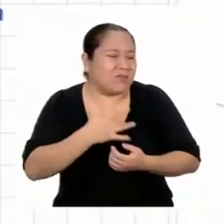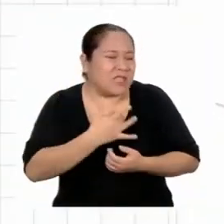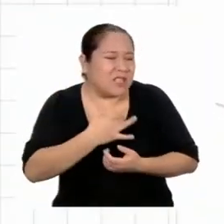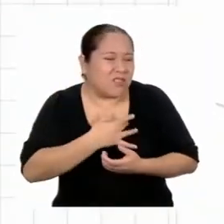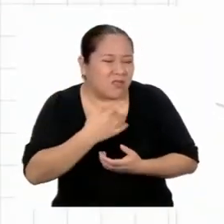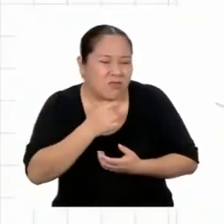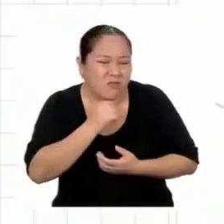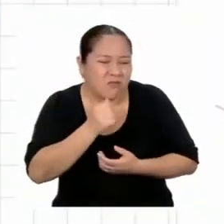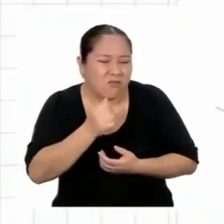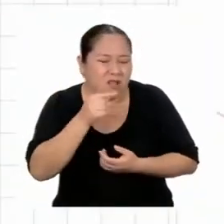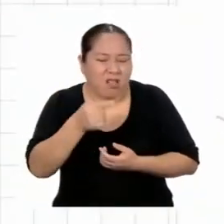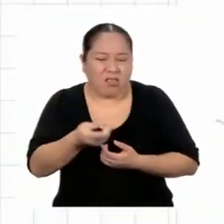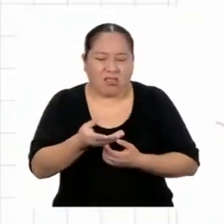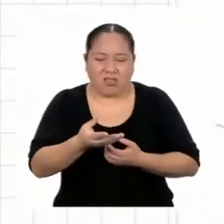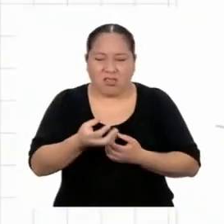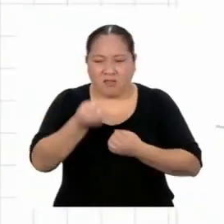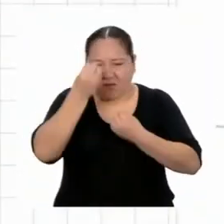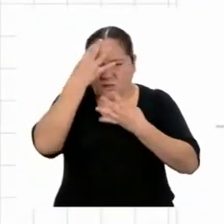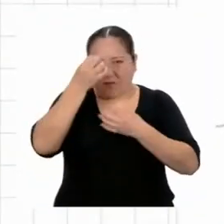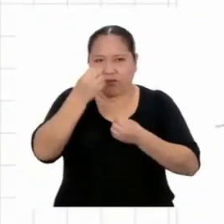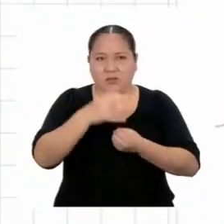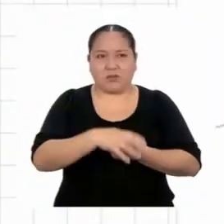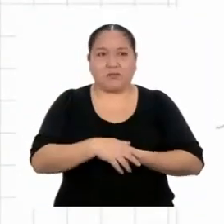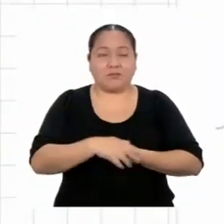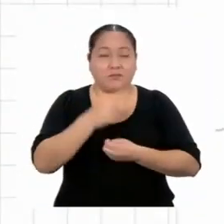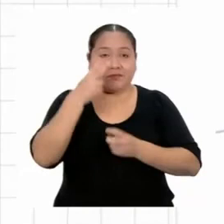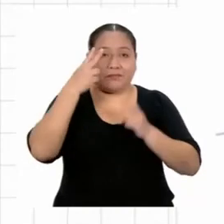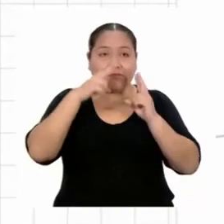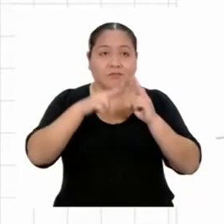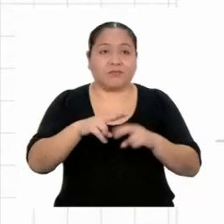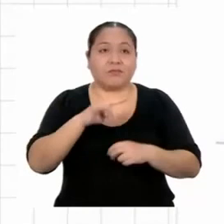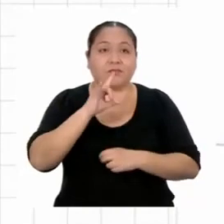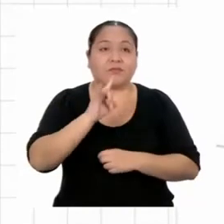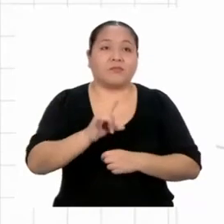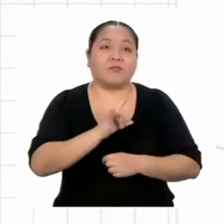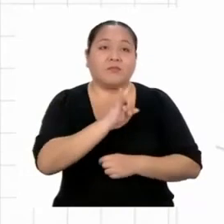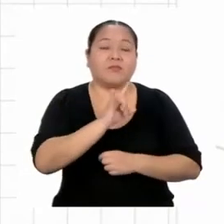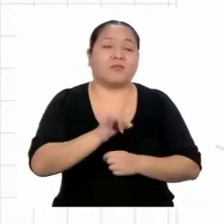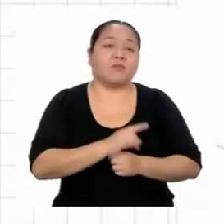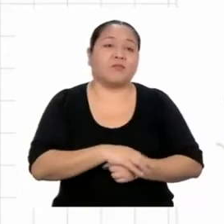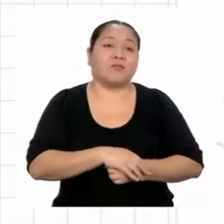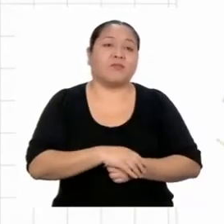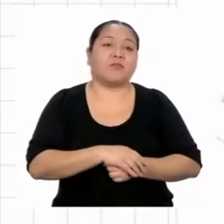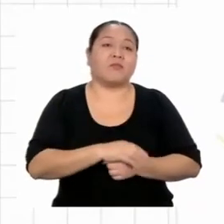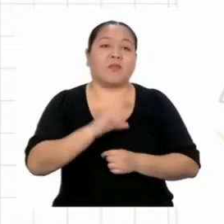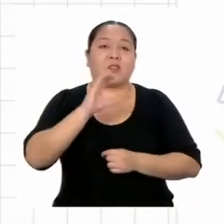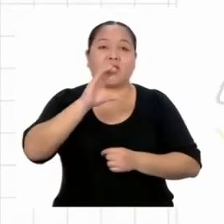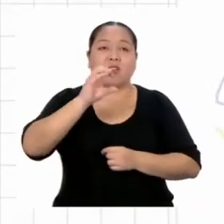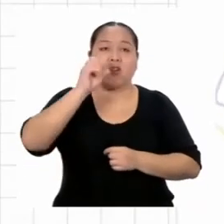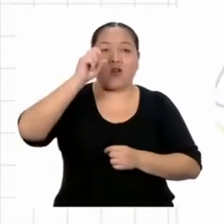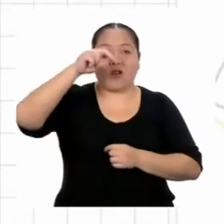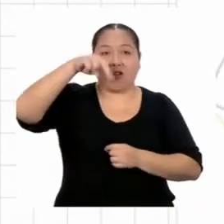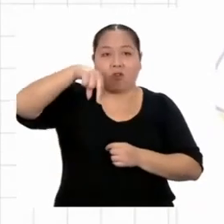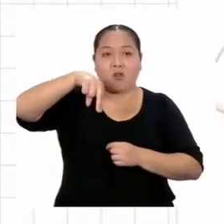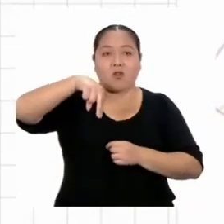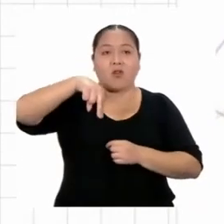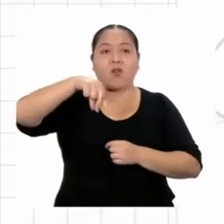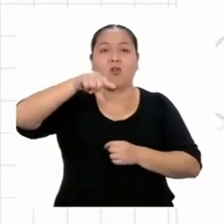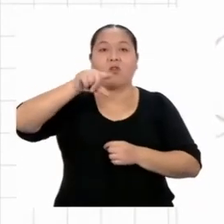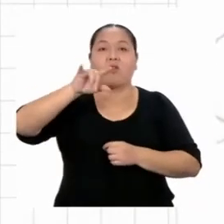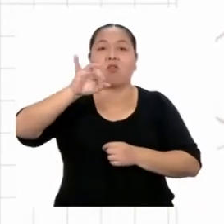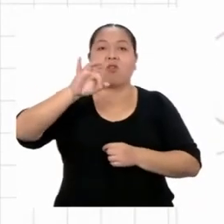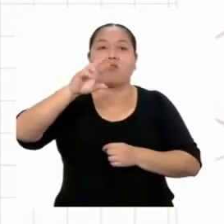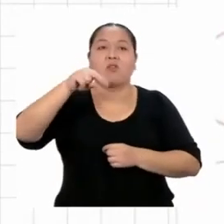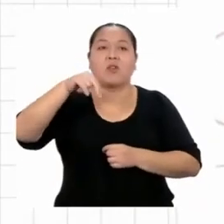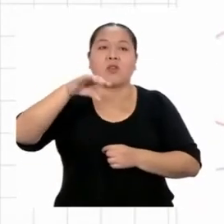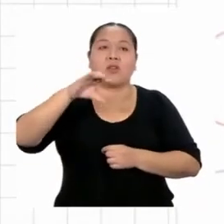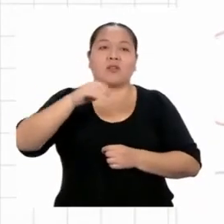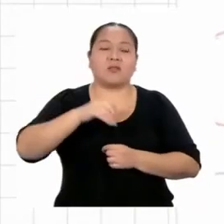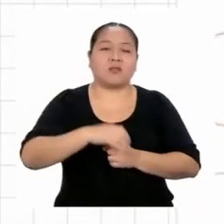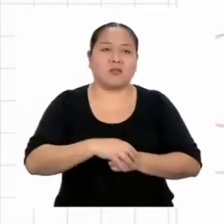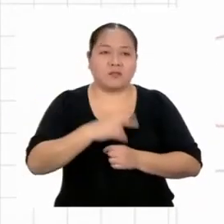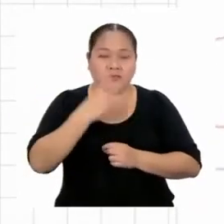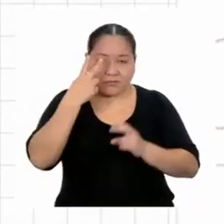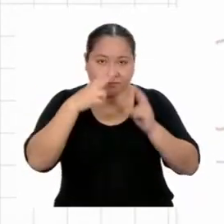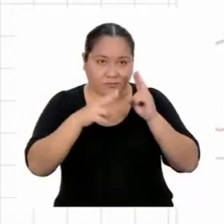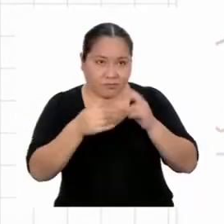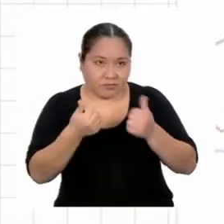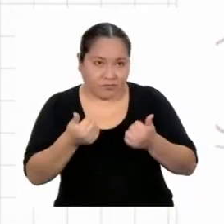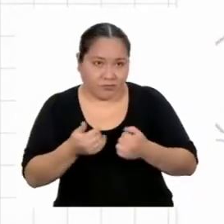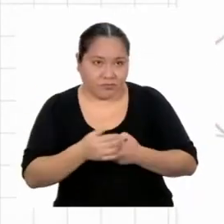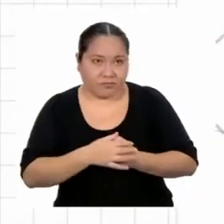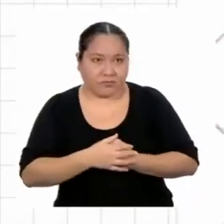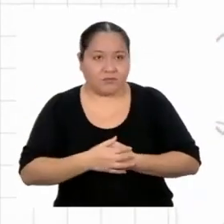ver, aquí yo veo que podemos utilizar un criterio de congruencia. ¿Pero en dónde? Fíjate bien.